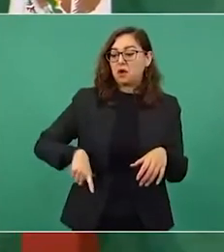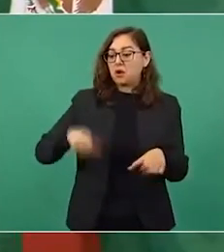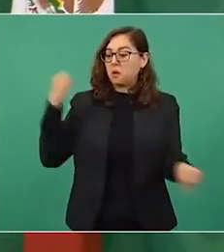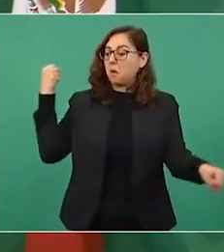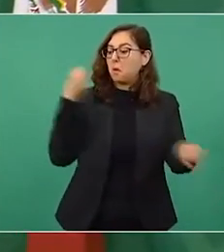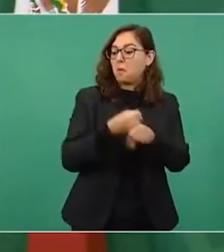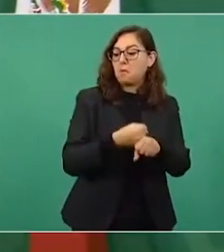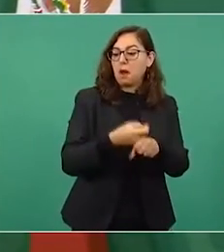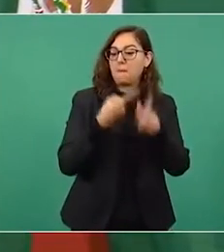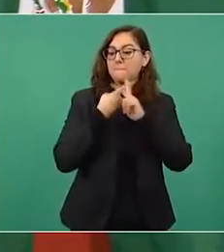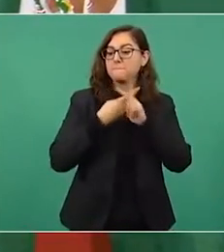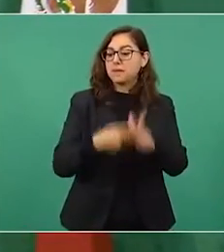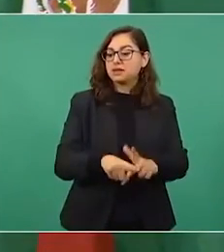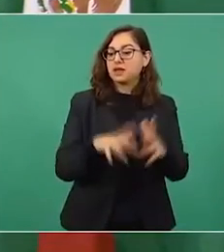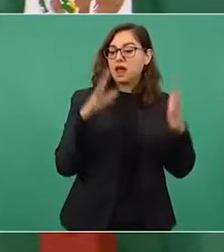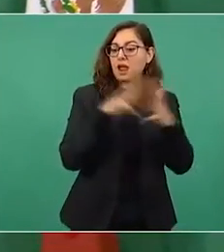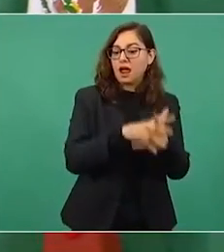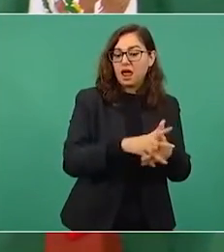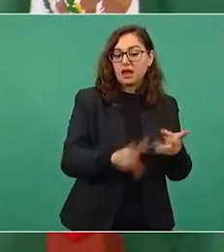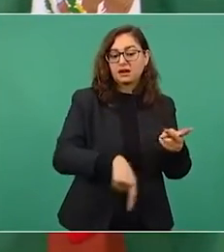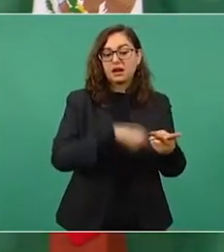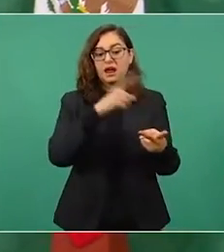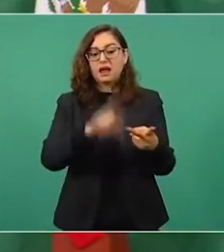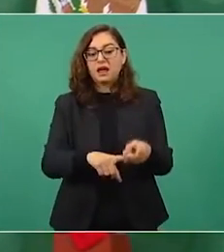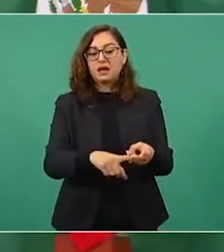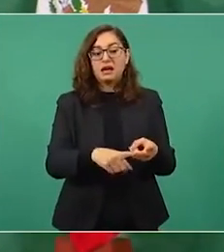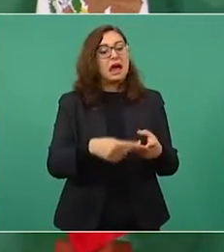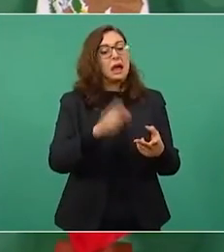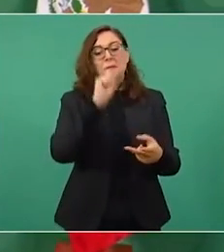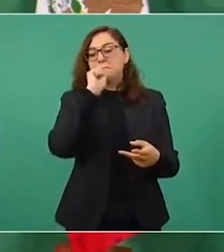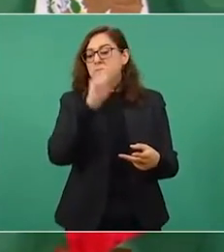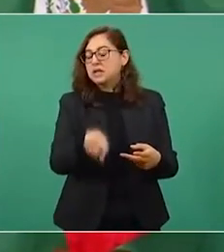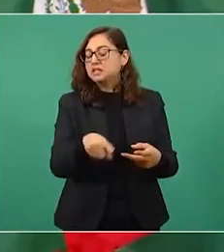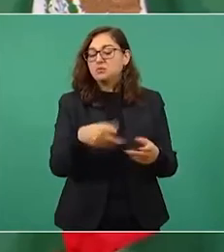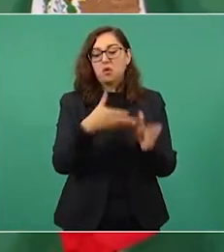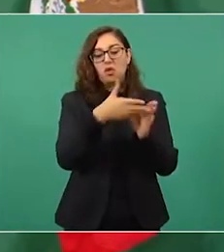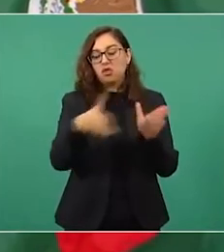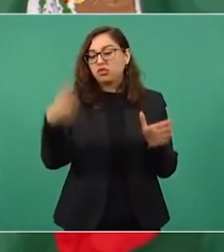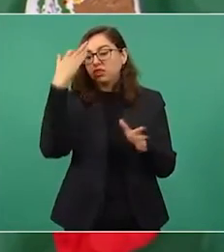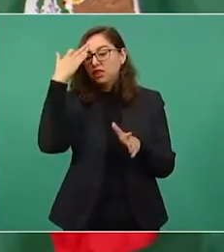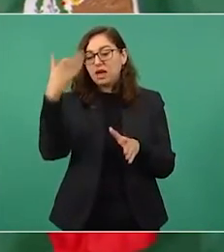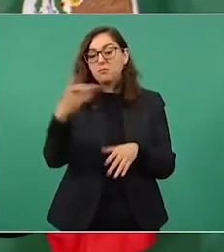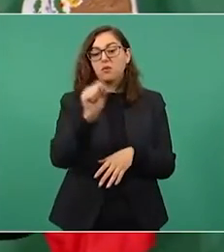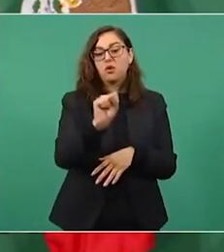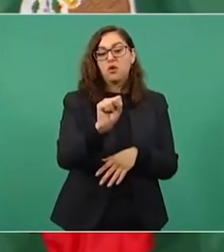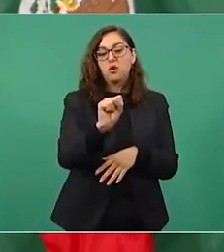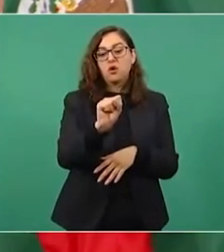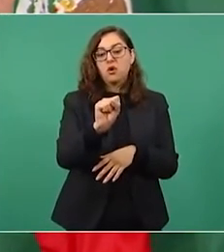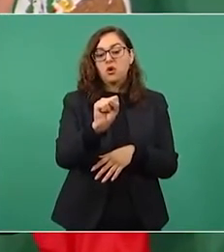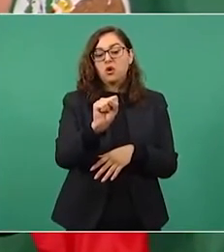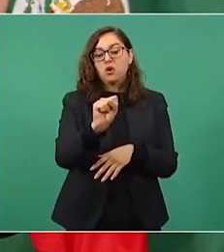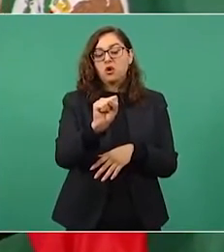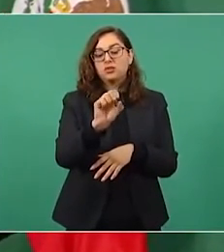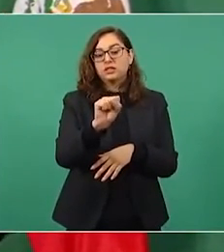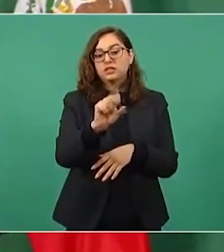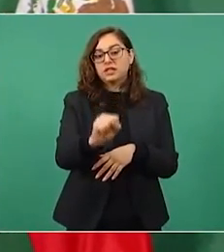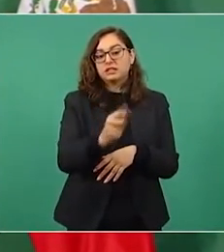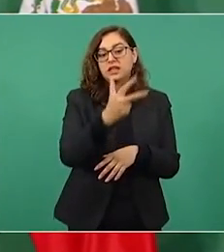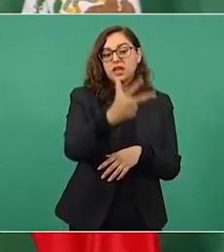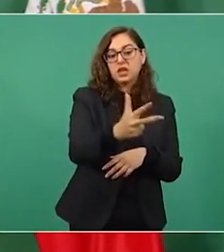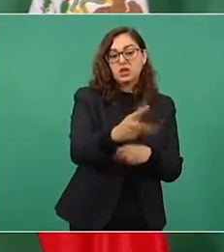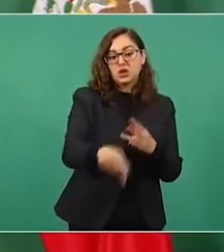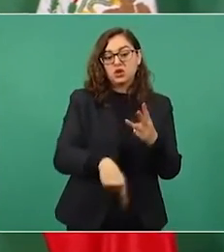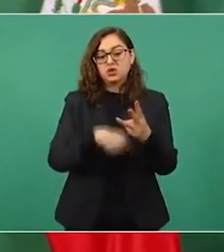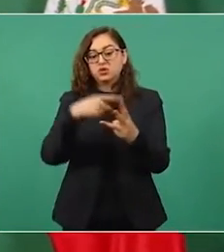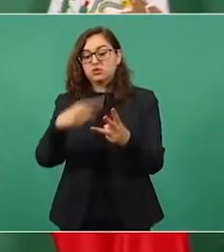Aguayo y otros, y ya Sicilia se pasó, o sea,